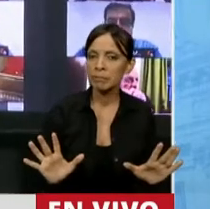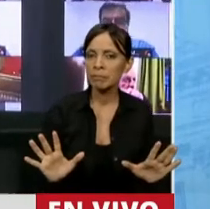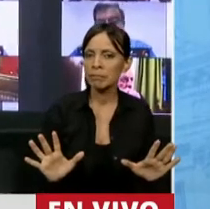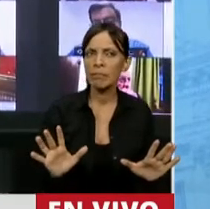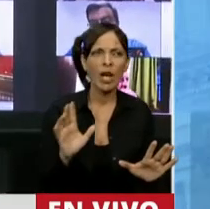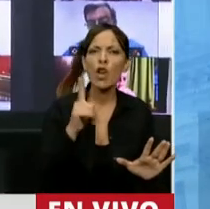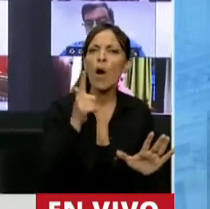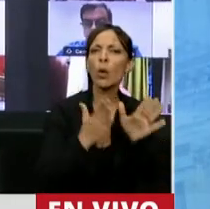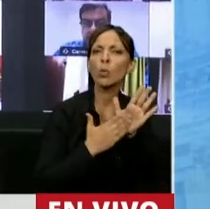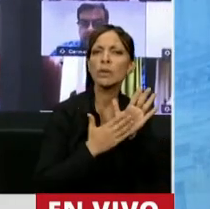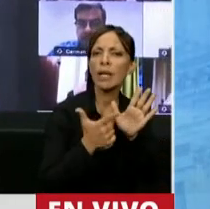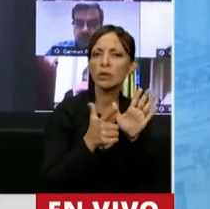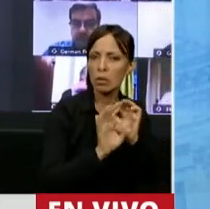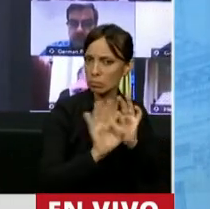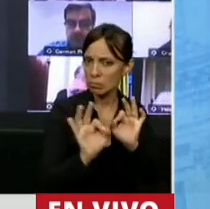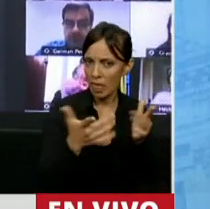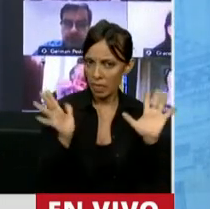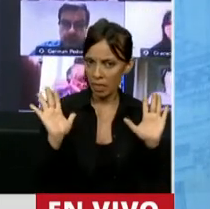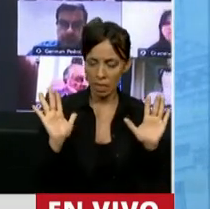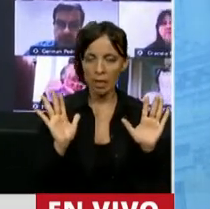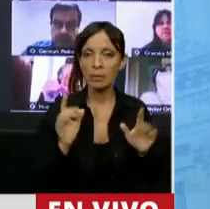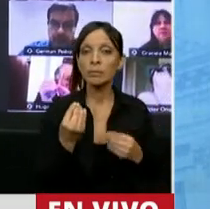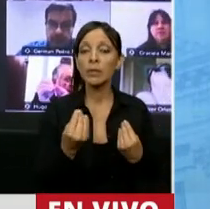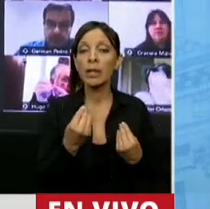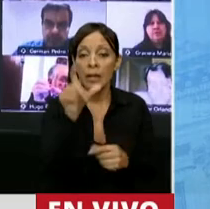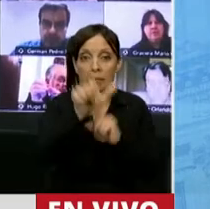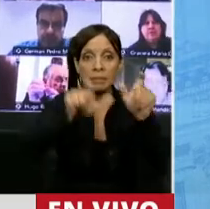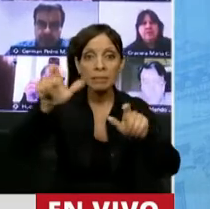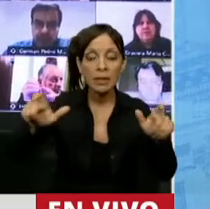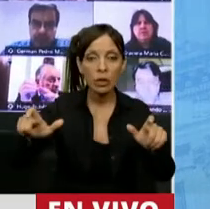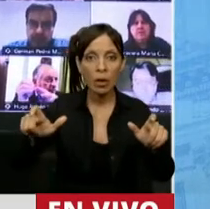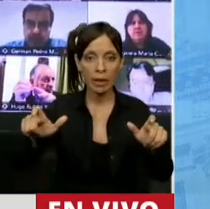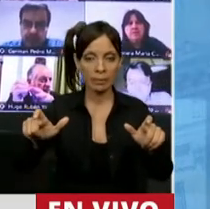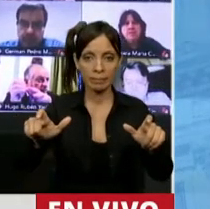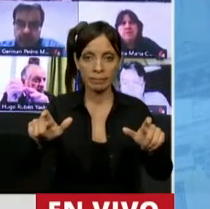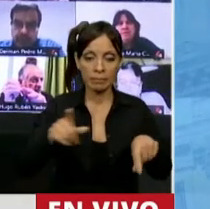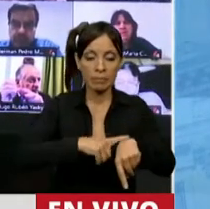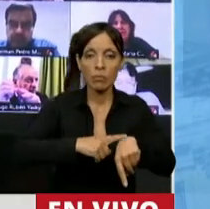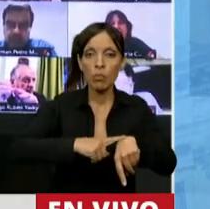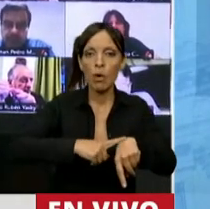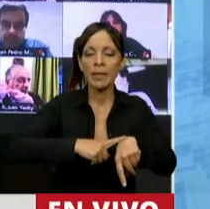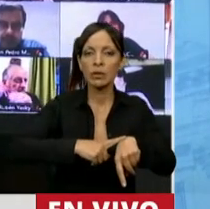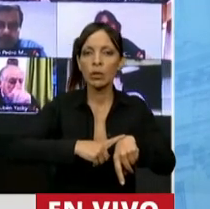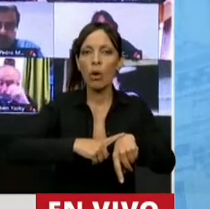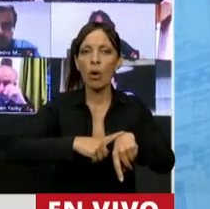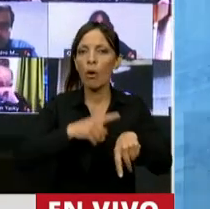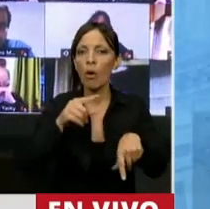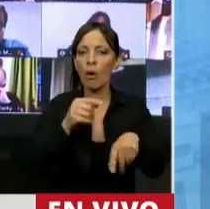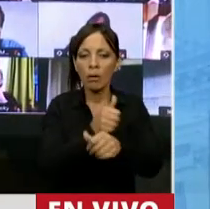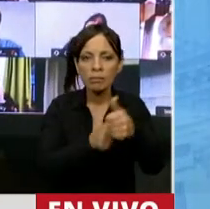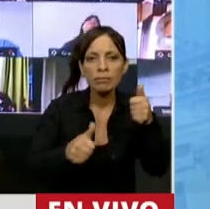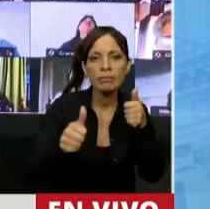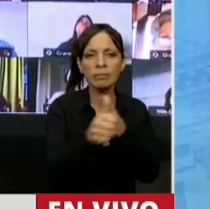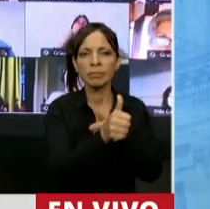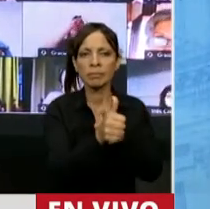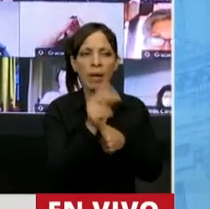tienen ninguna justificación. Porque seres humanos que no se han puesto en el momento y en el lugar, en el